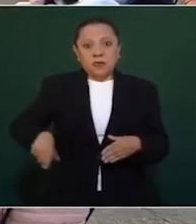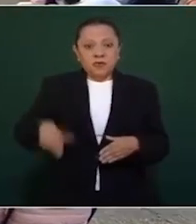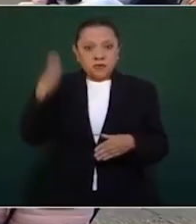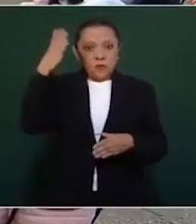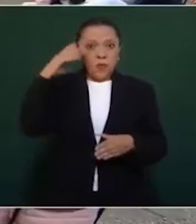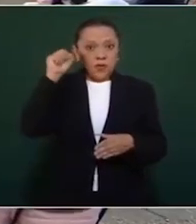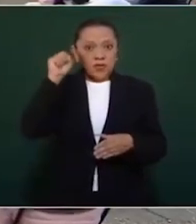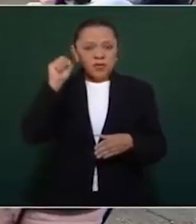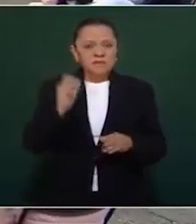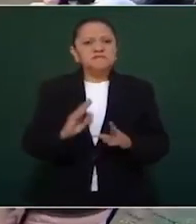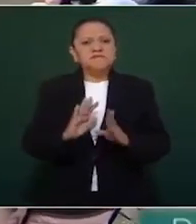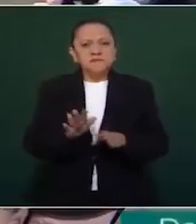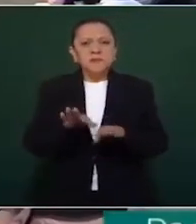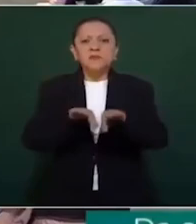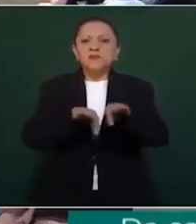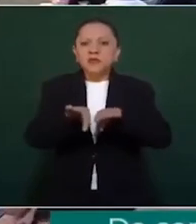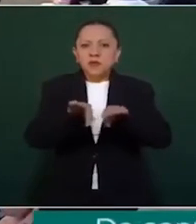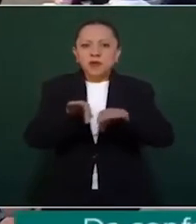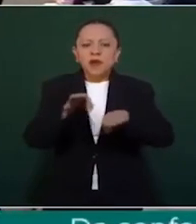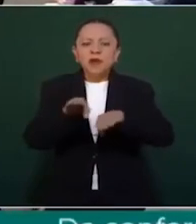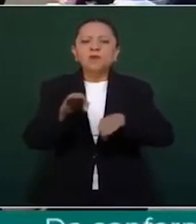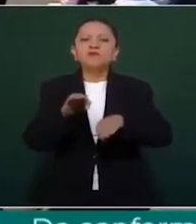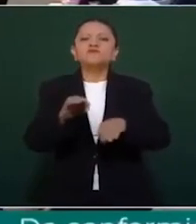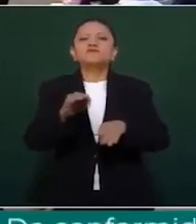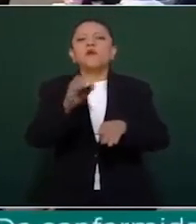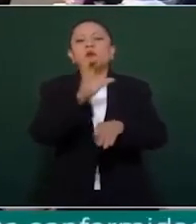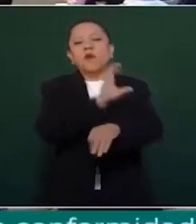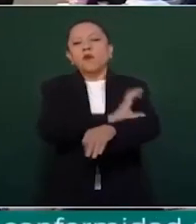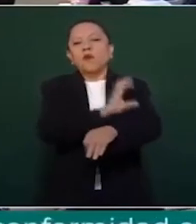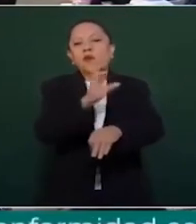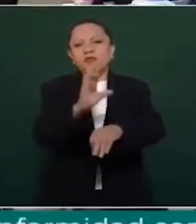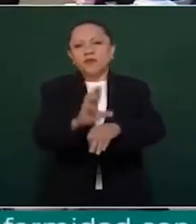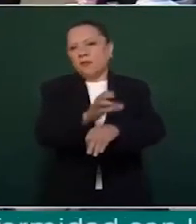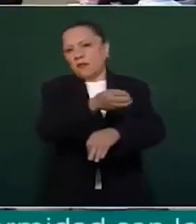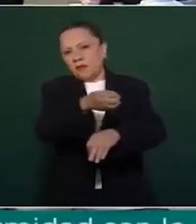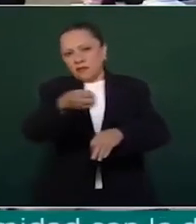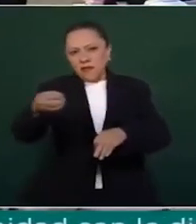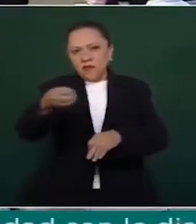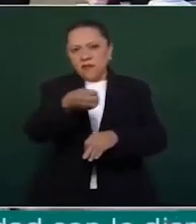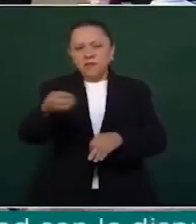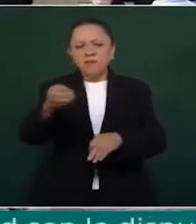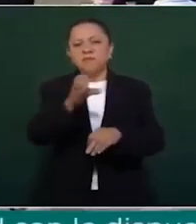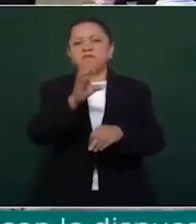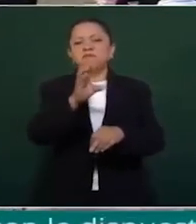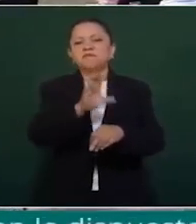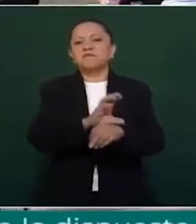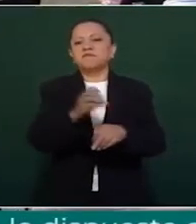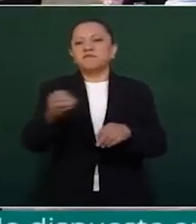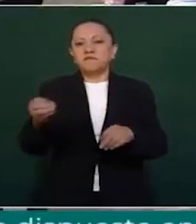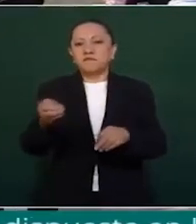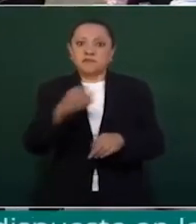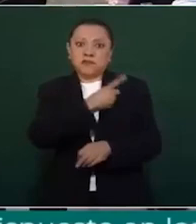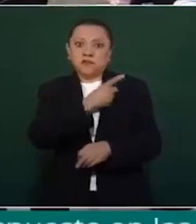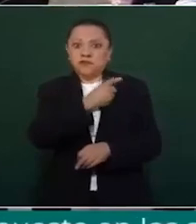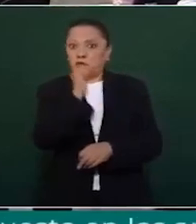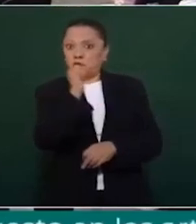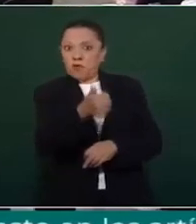de manera coordinada. No está solo,